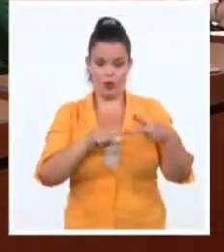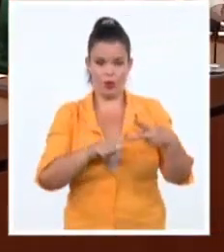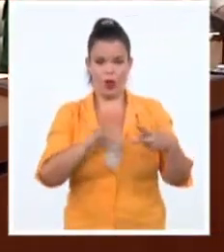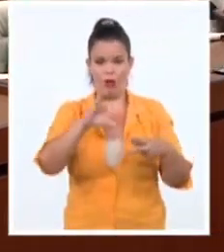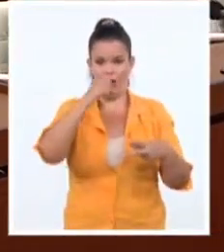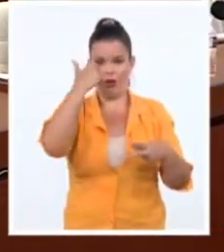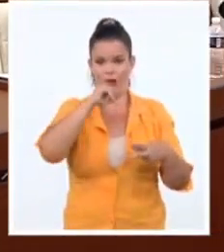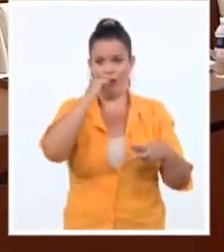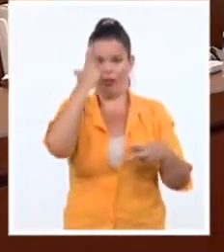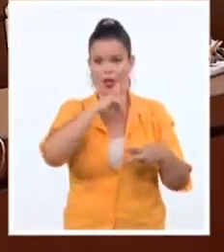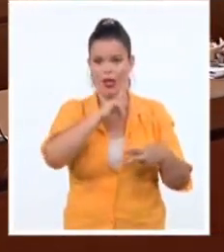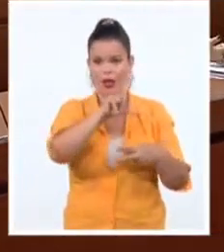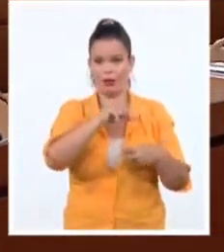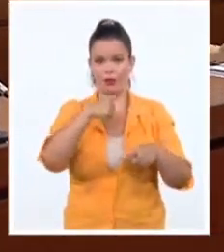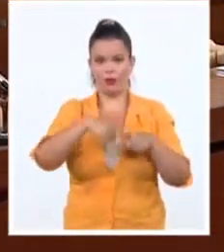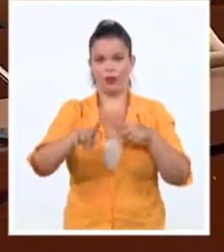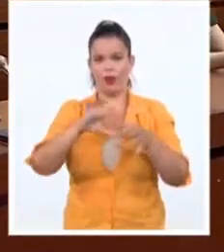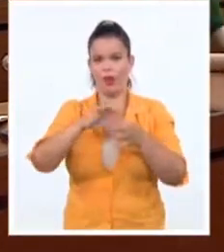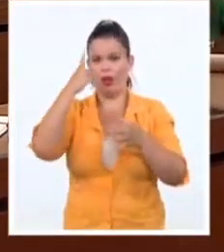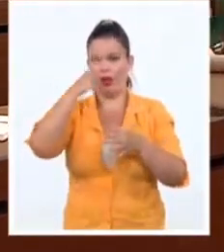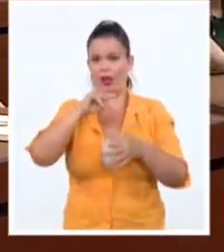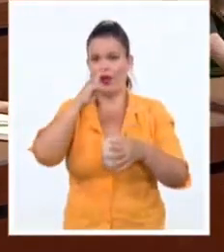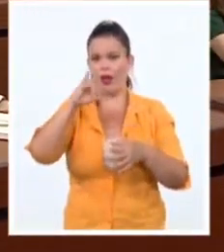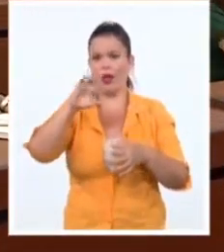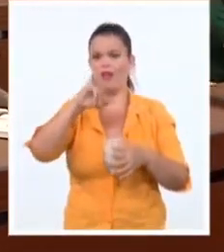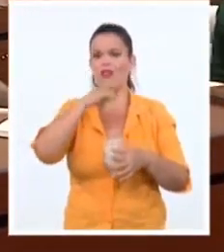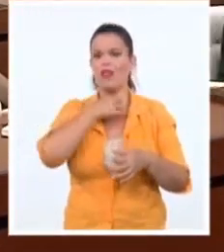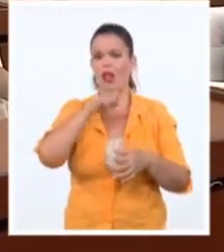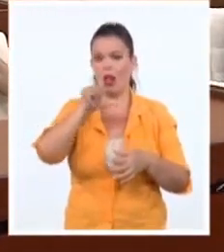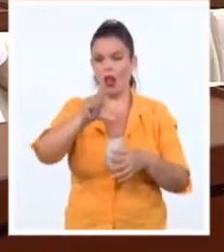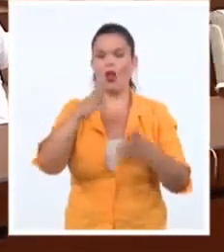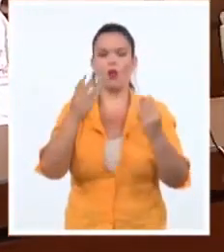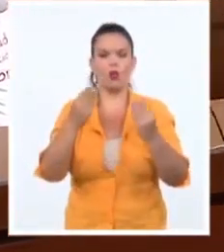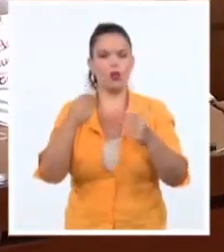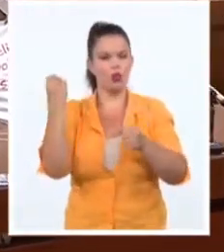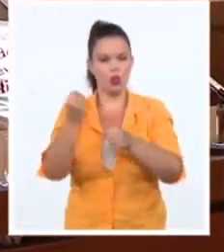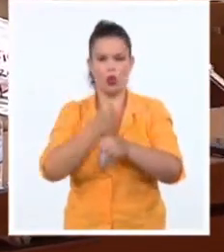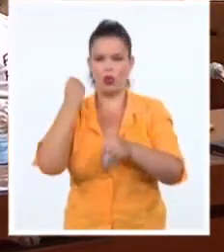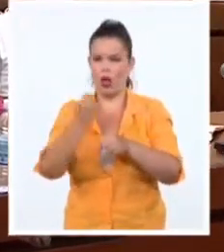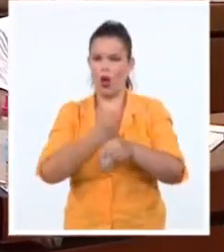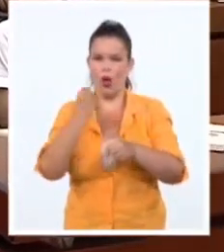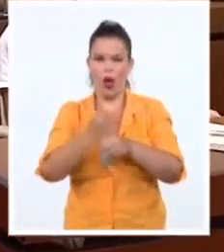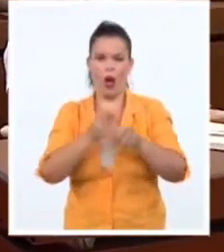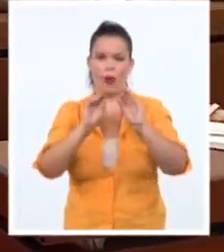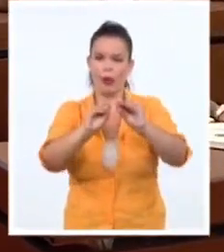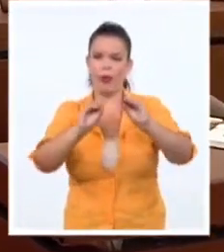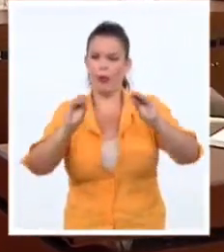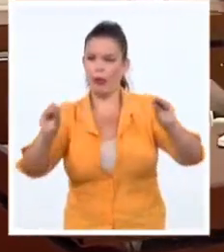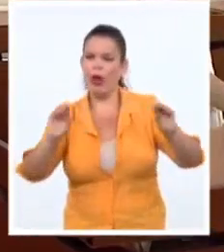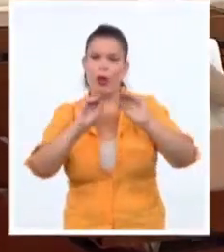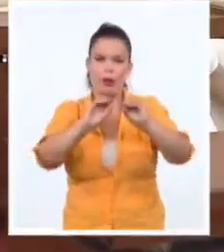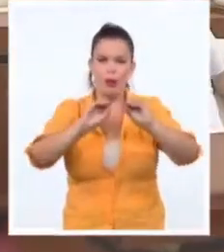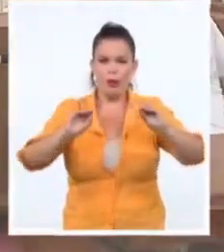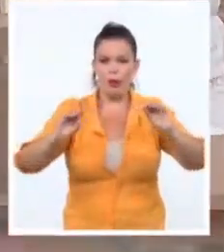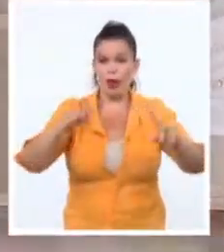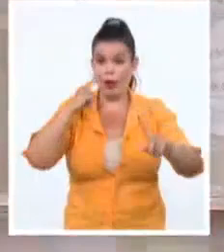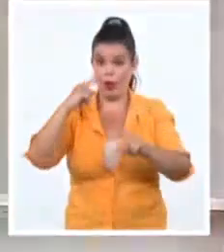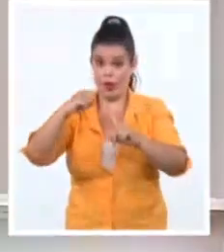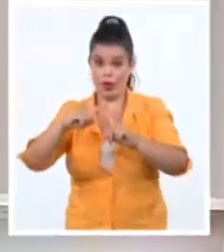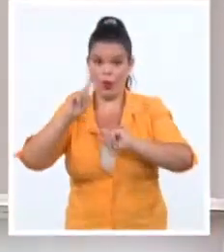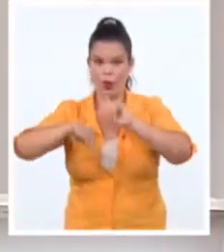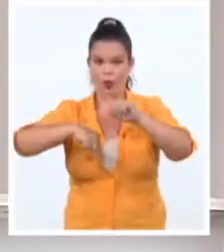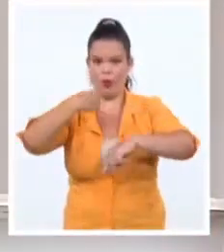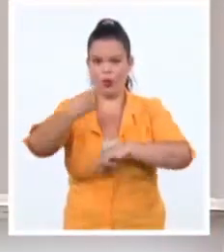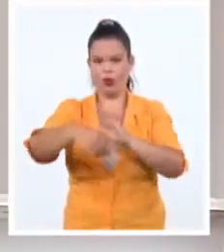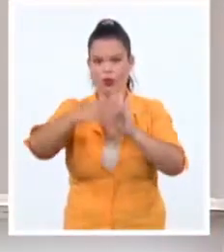Gabriel Salvia han estado muy activos en estos días en el apoyo a la provocación para el próximo